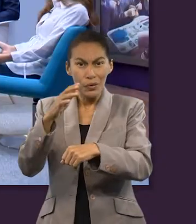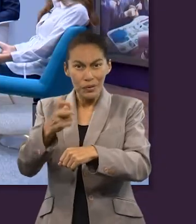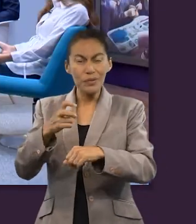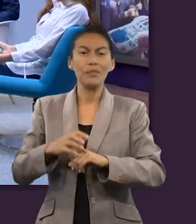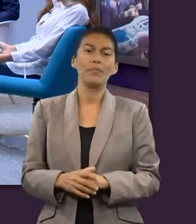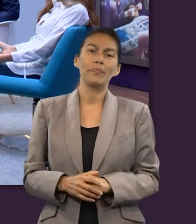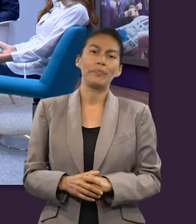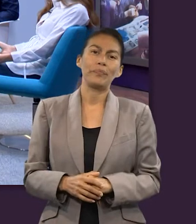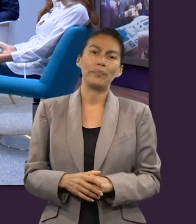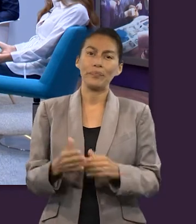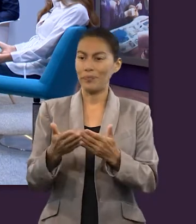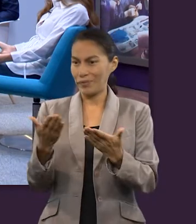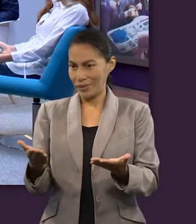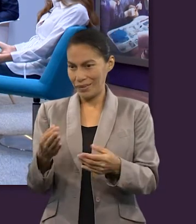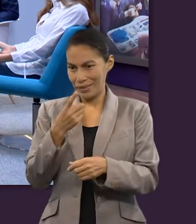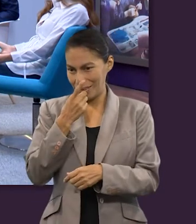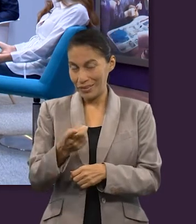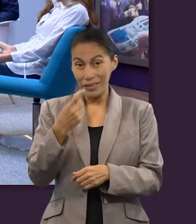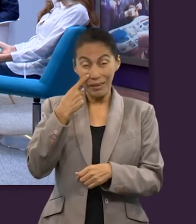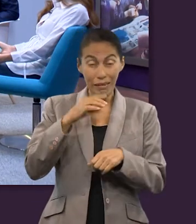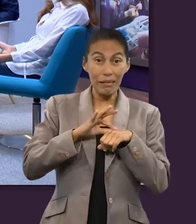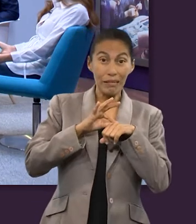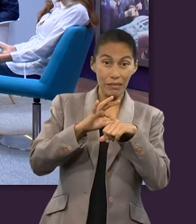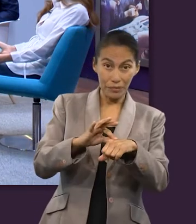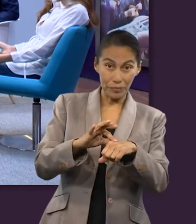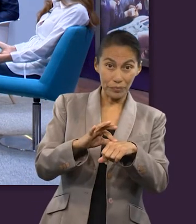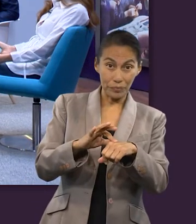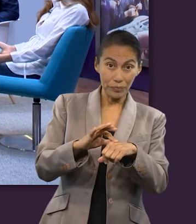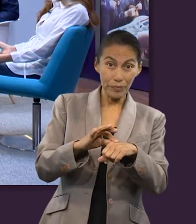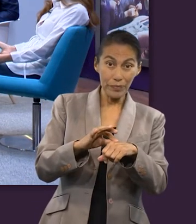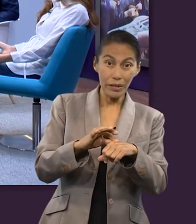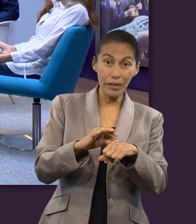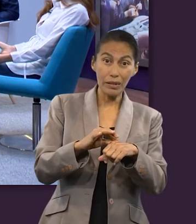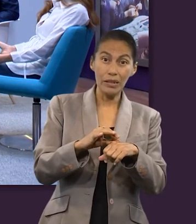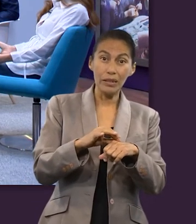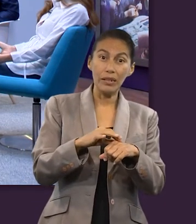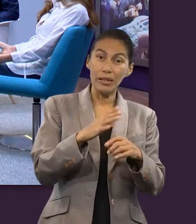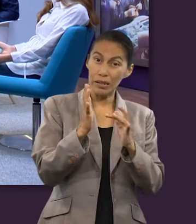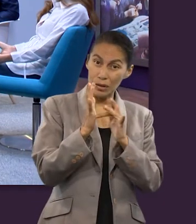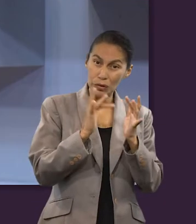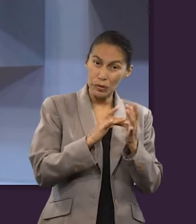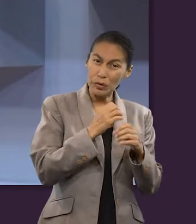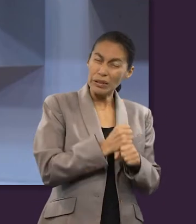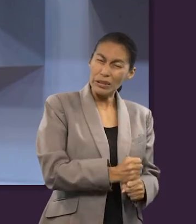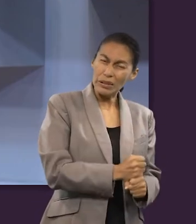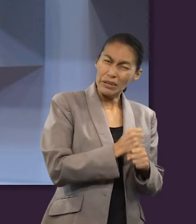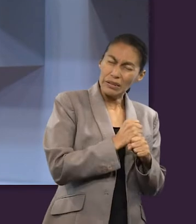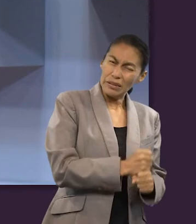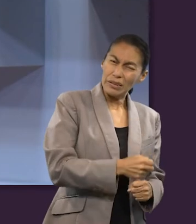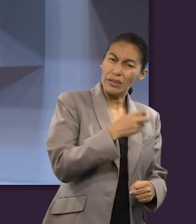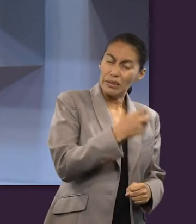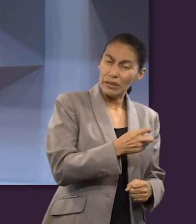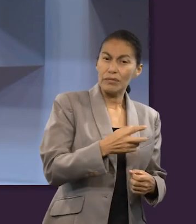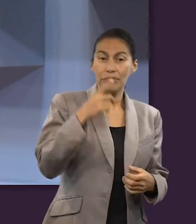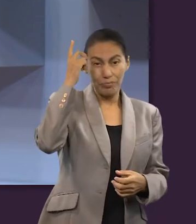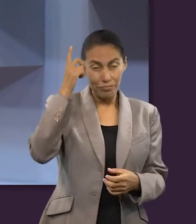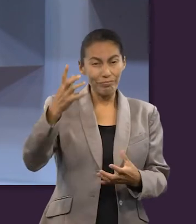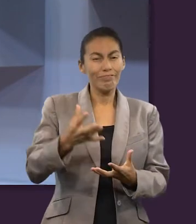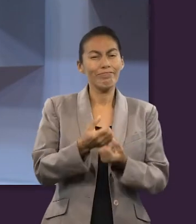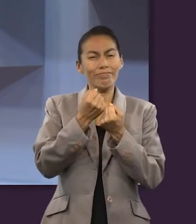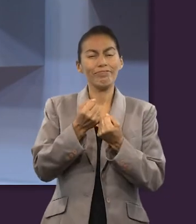estaba pasando. Y como dices ahora, dar testimonio de este sacrificio que estaba pasando. Pero,